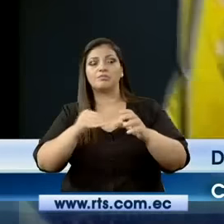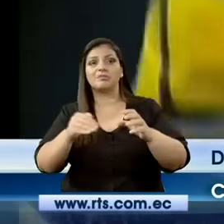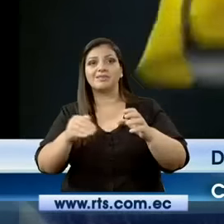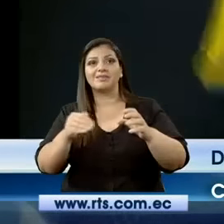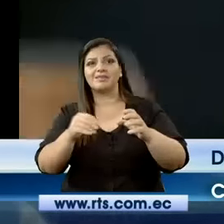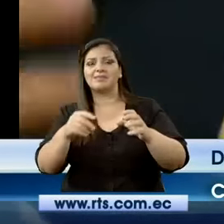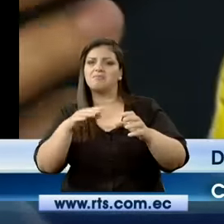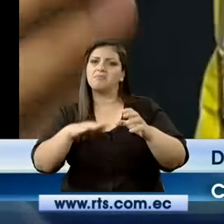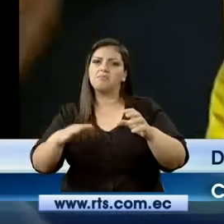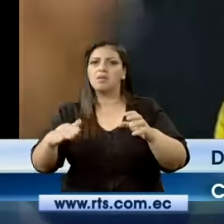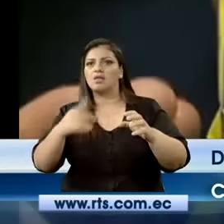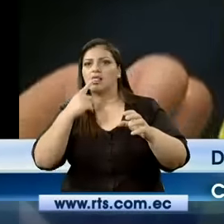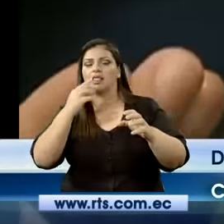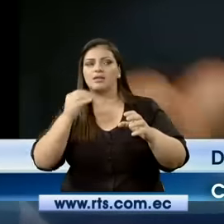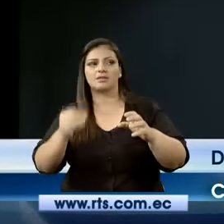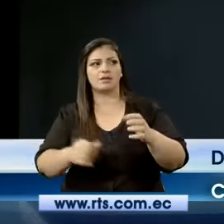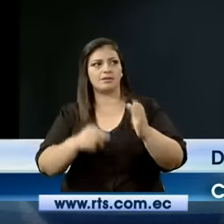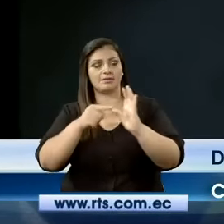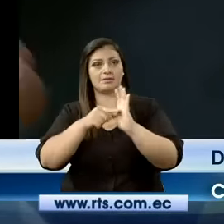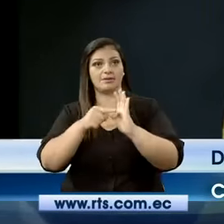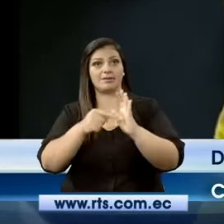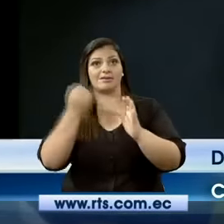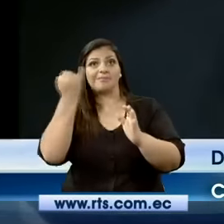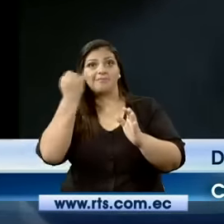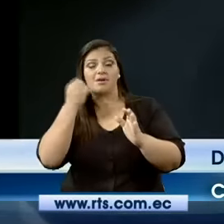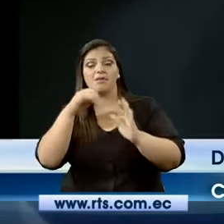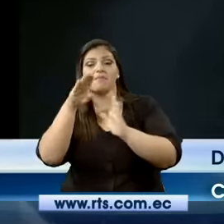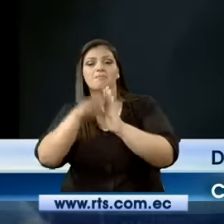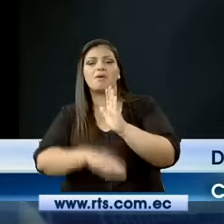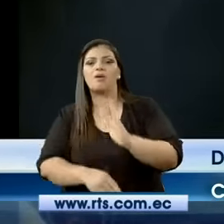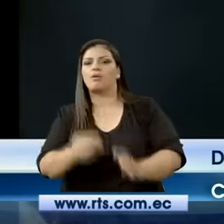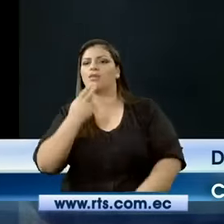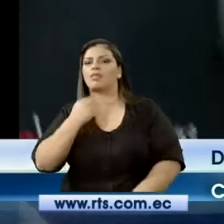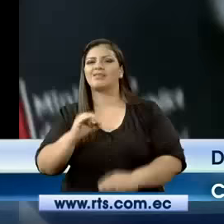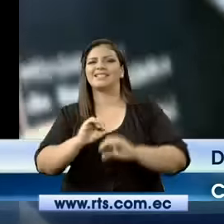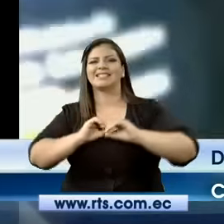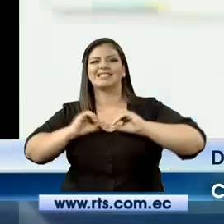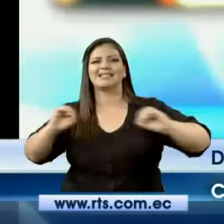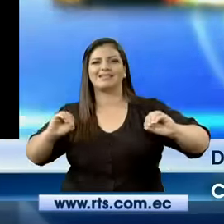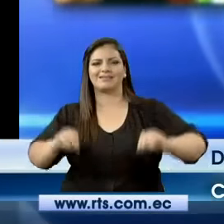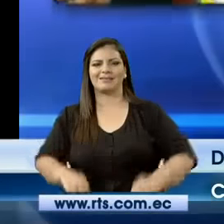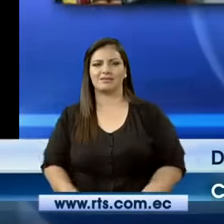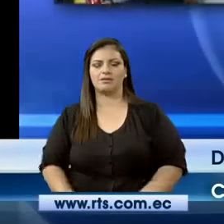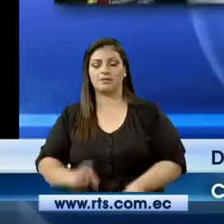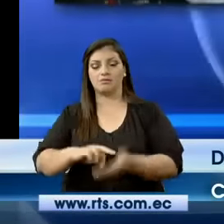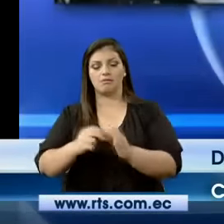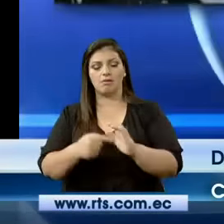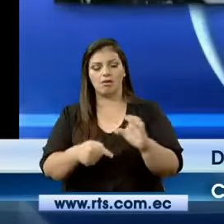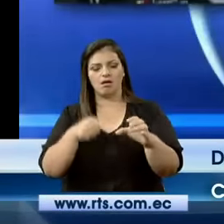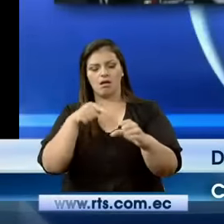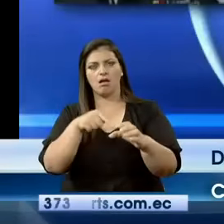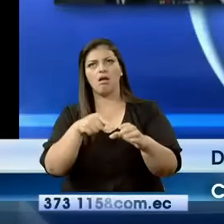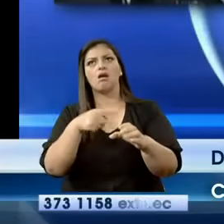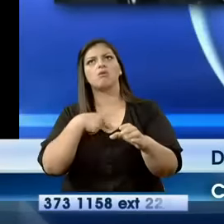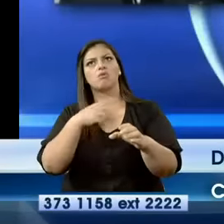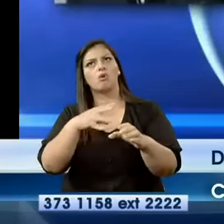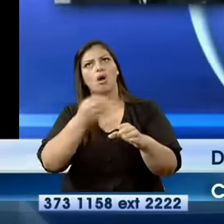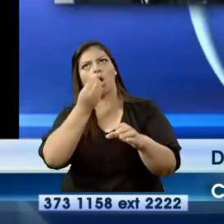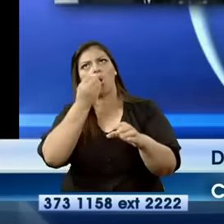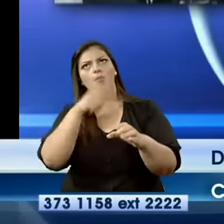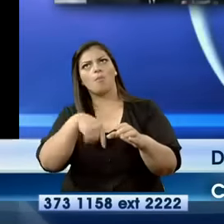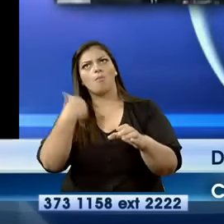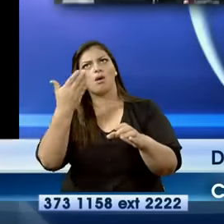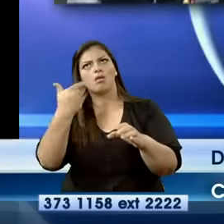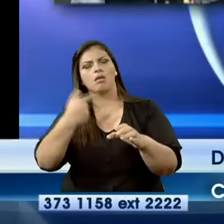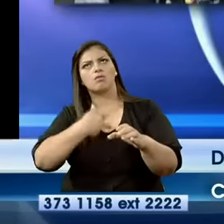aquí? Que si yo consumo frecuentemente este alimento, pues tal vez en algún momento de mi vida me va a poder dar algún problema.